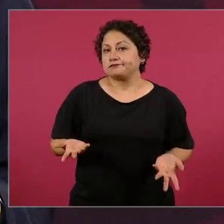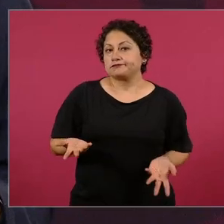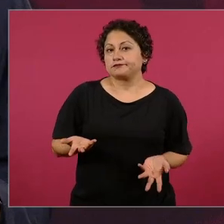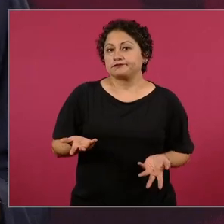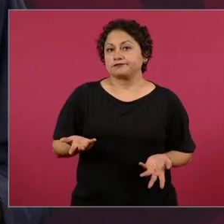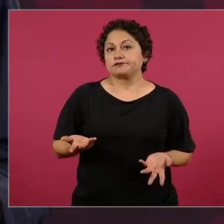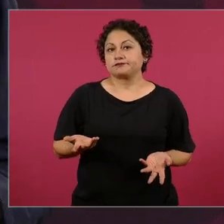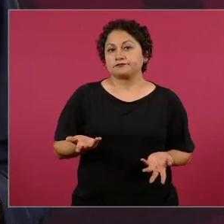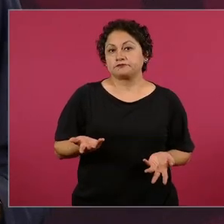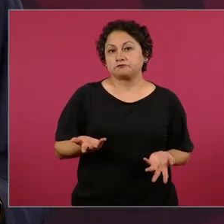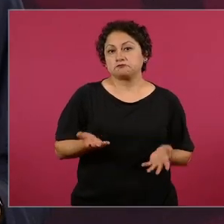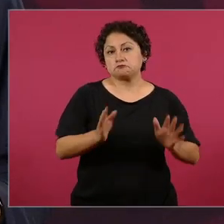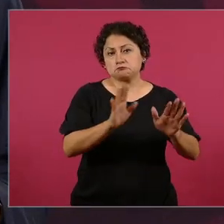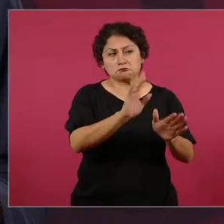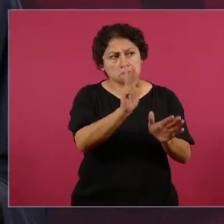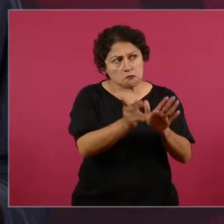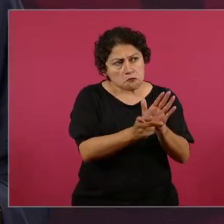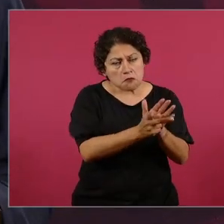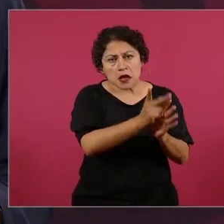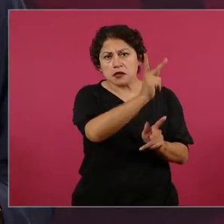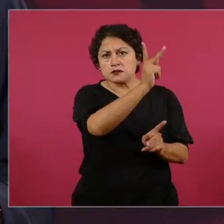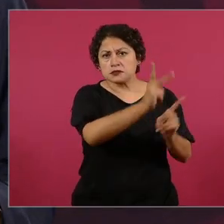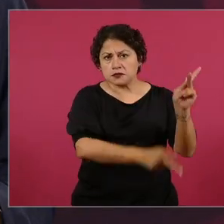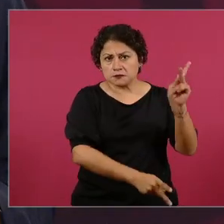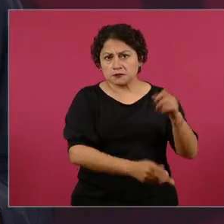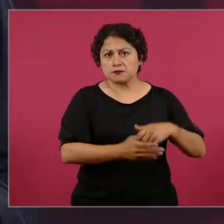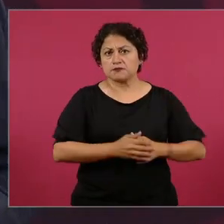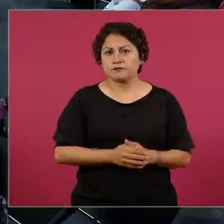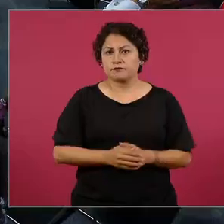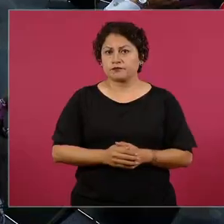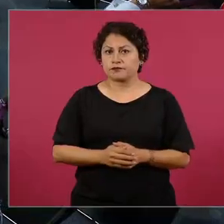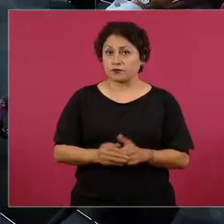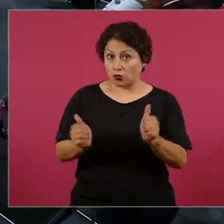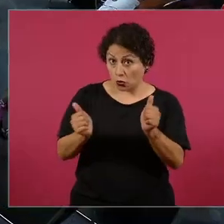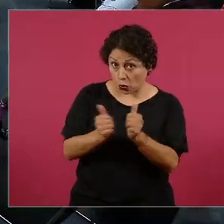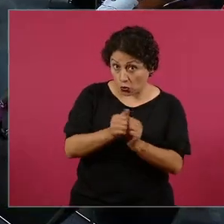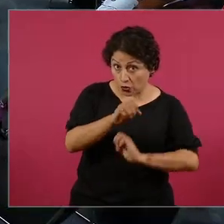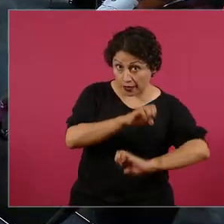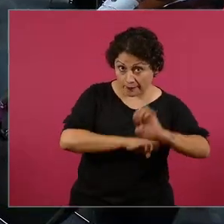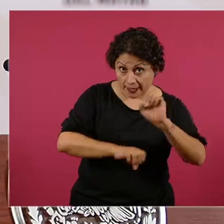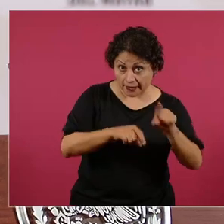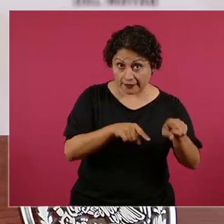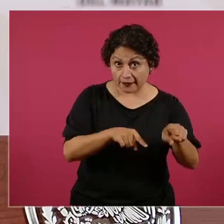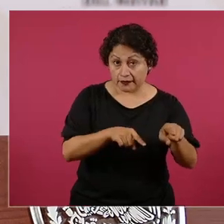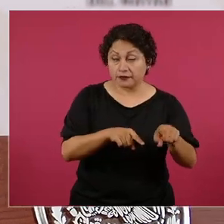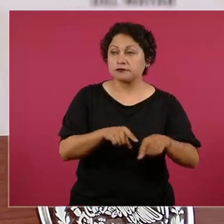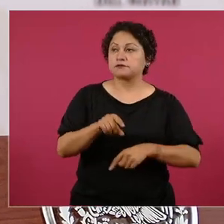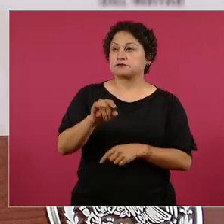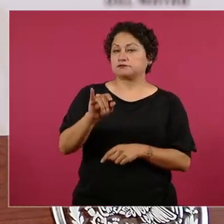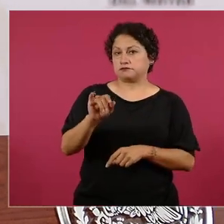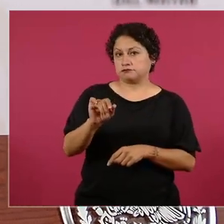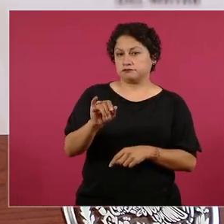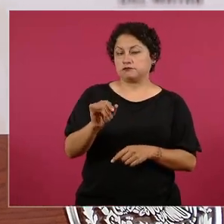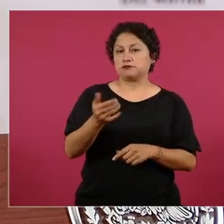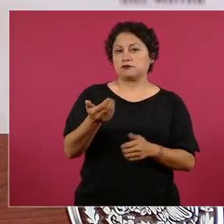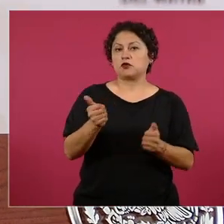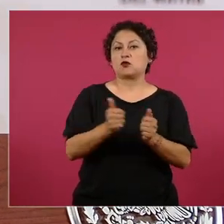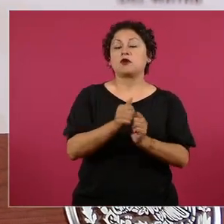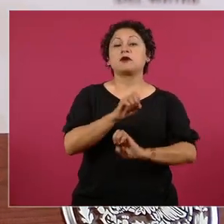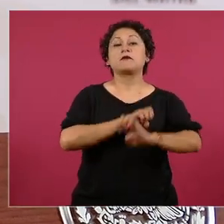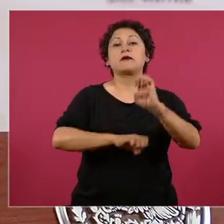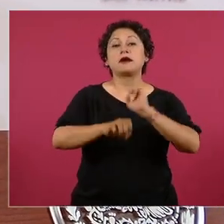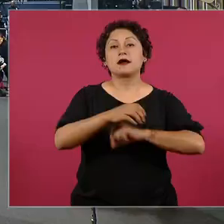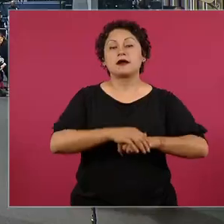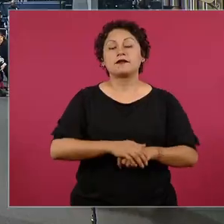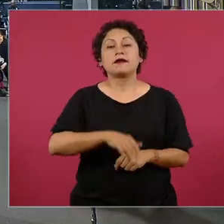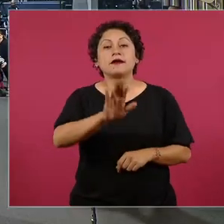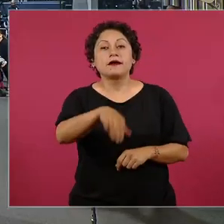hay pausa con la embajada con la embajada con la embajada y y con y la de